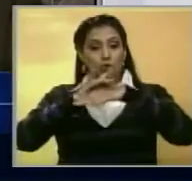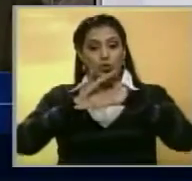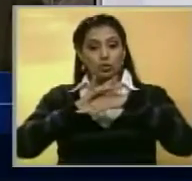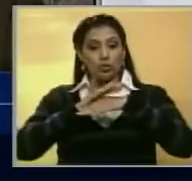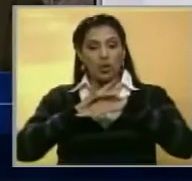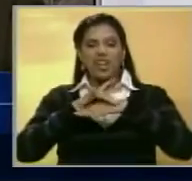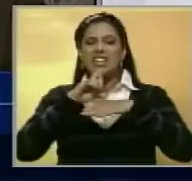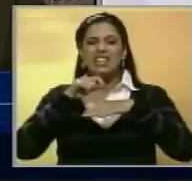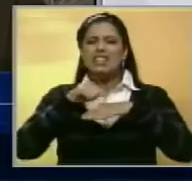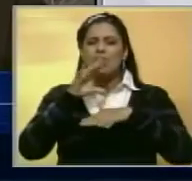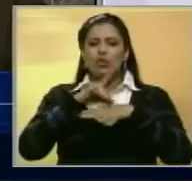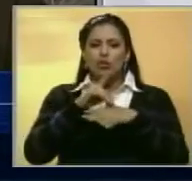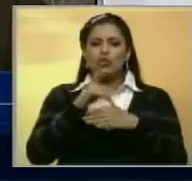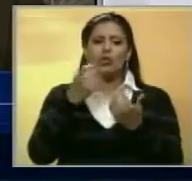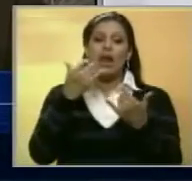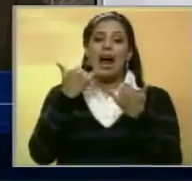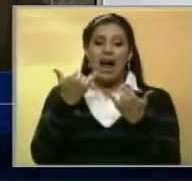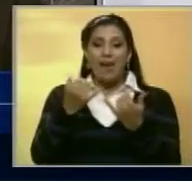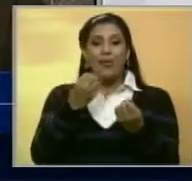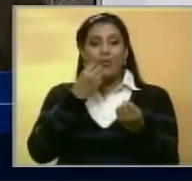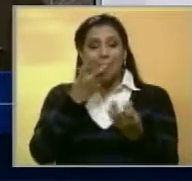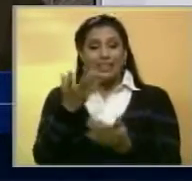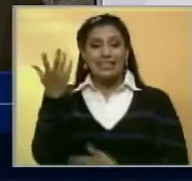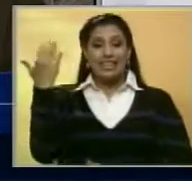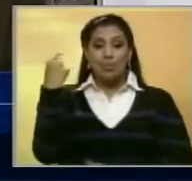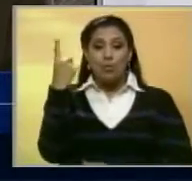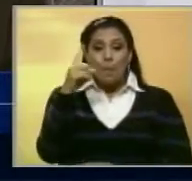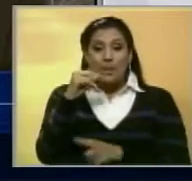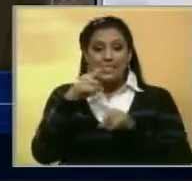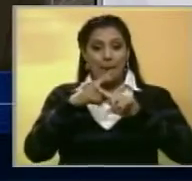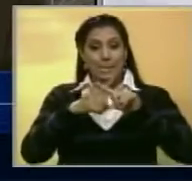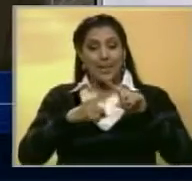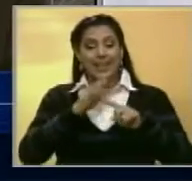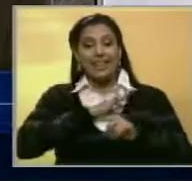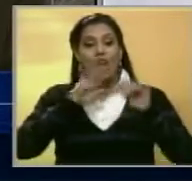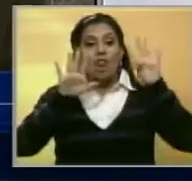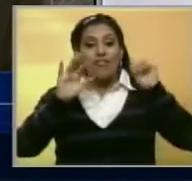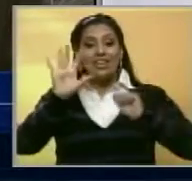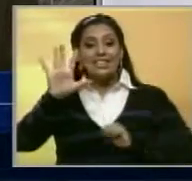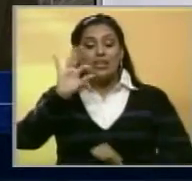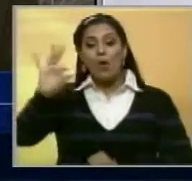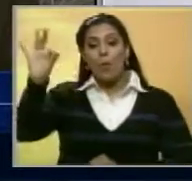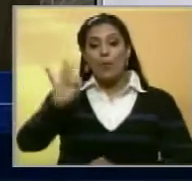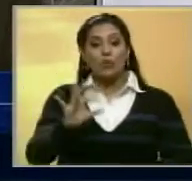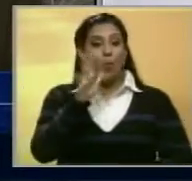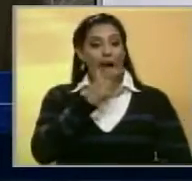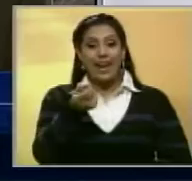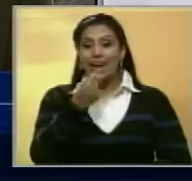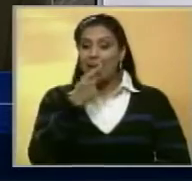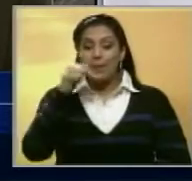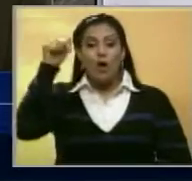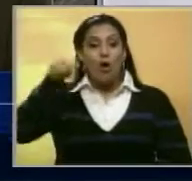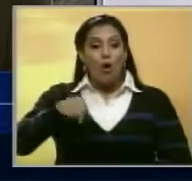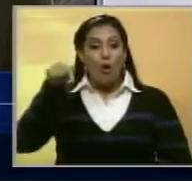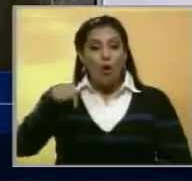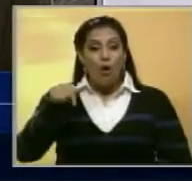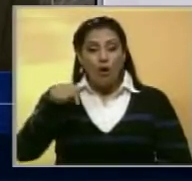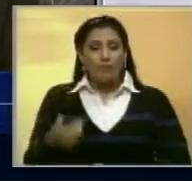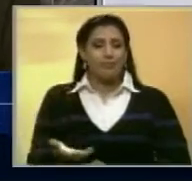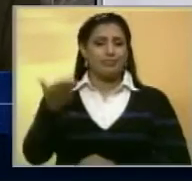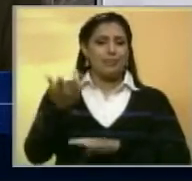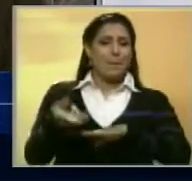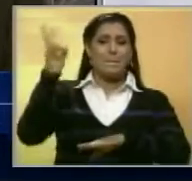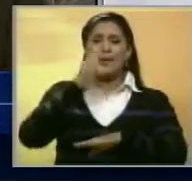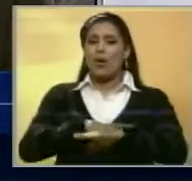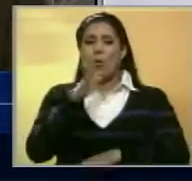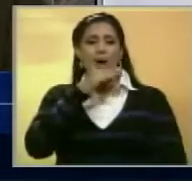señala que si hace mes y medio se hablaba de un 95% de carencia, hoy ese porcentaje se ha incrementado.